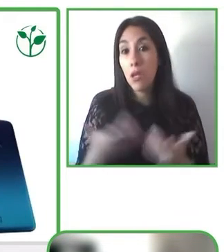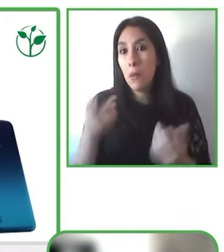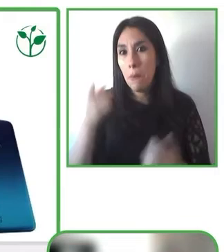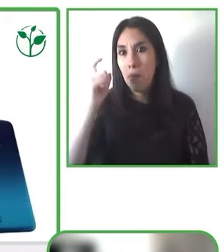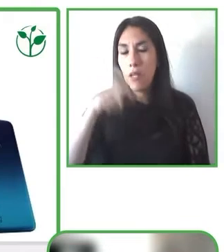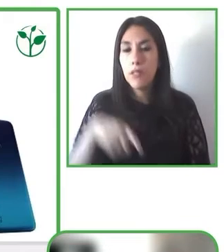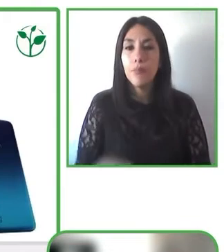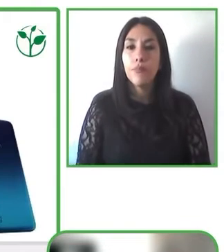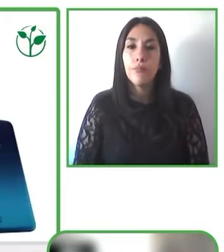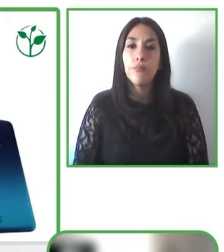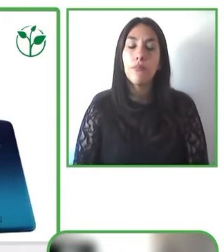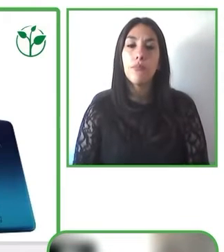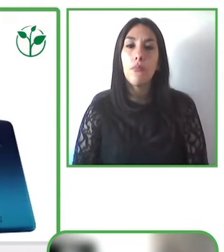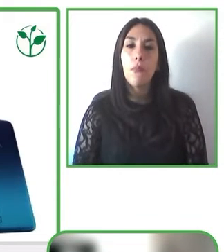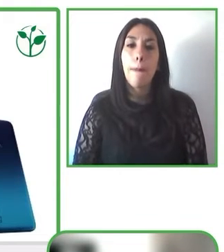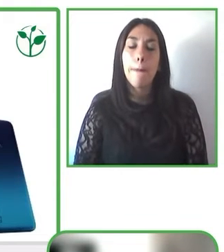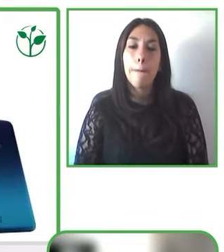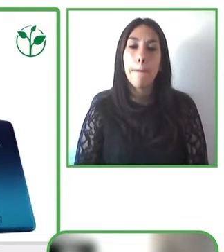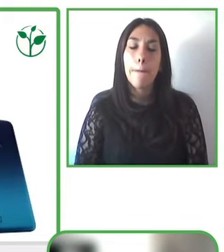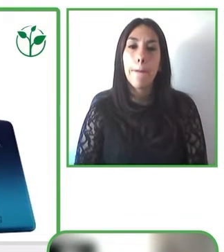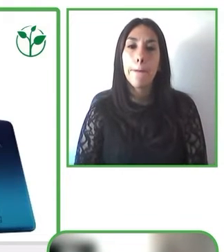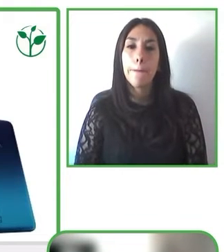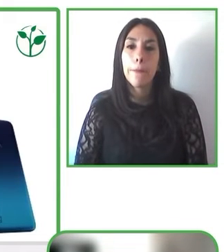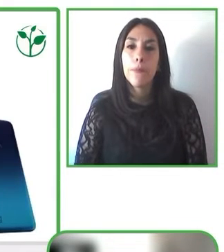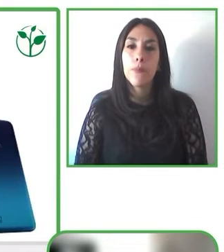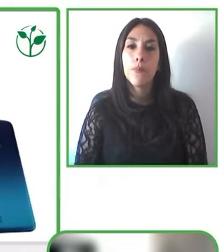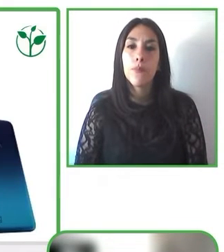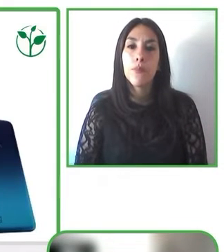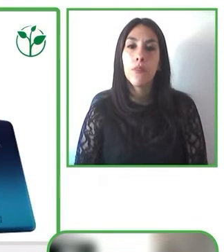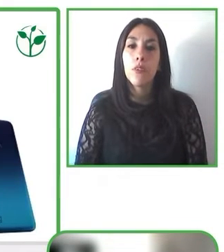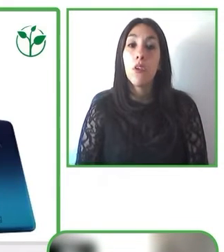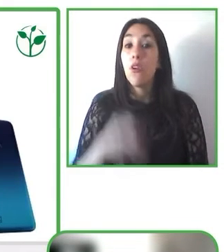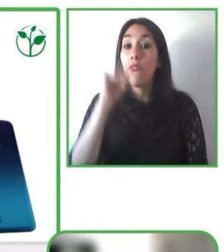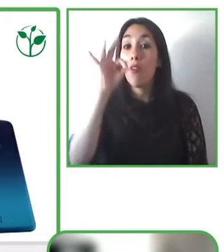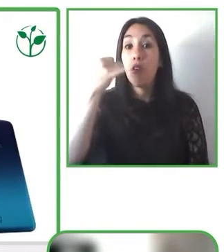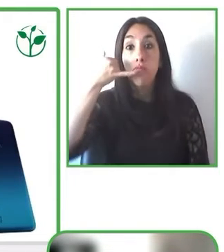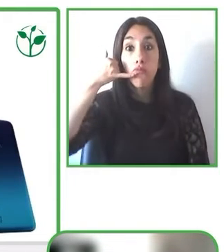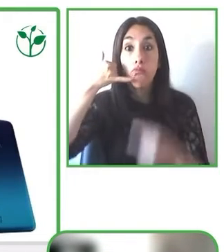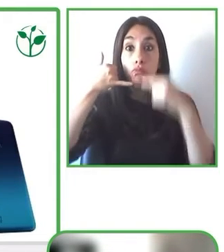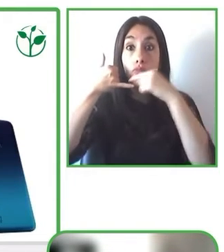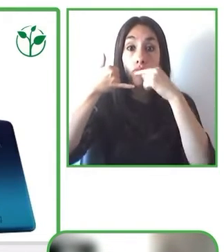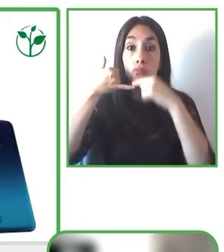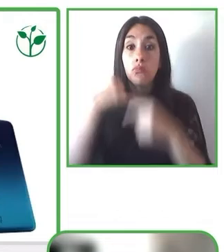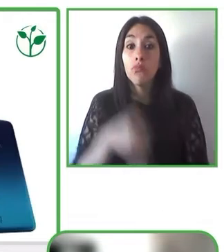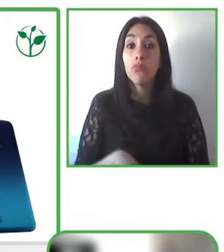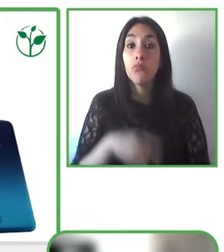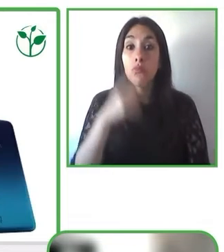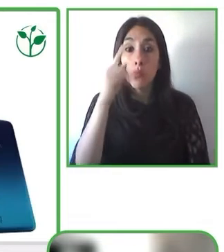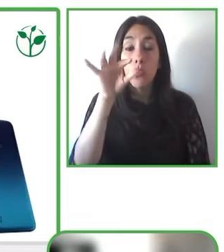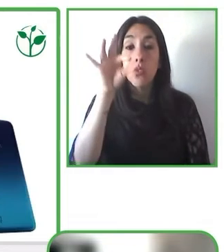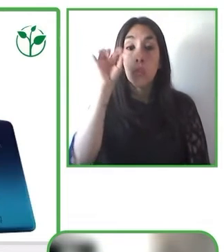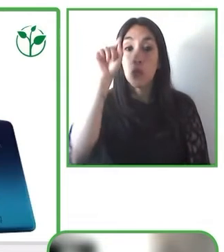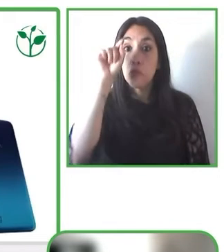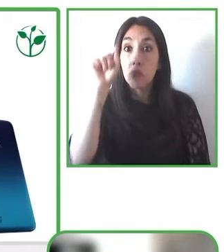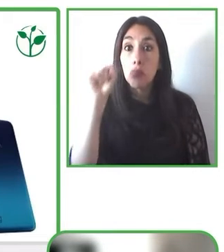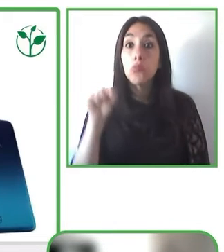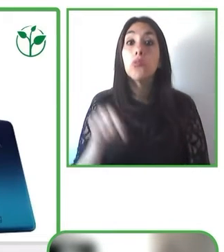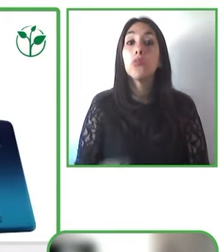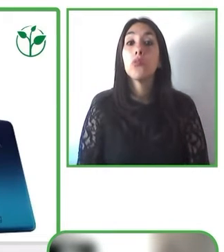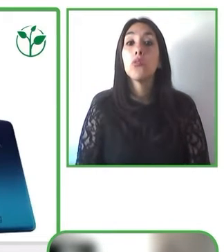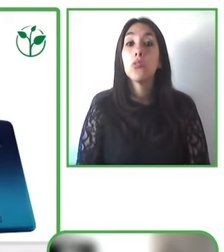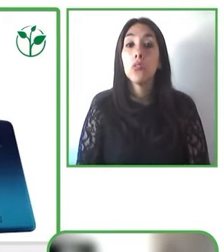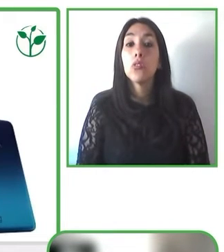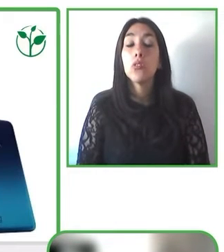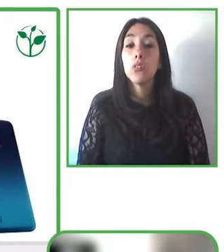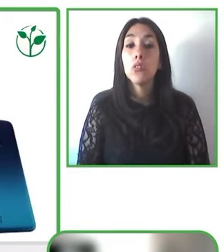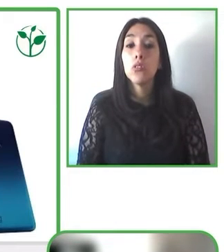Una vez que se ha seleccionado todas esas características de interés, el sitio web te va a brindar